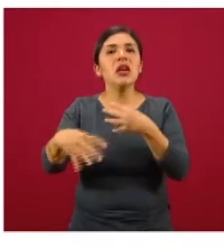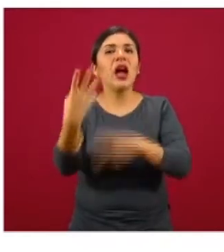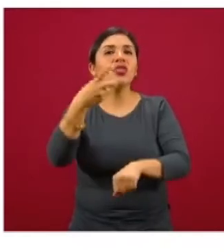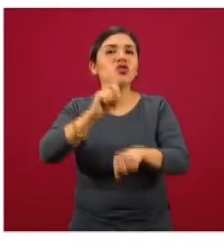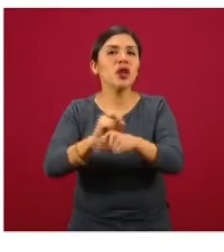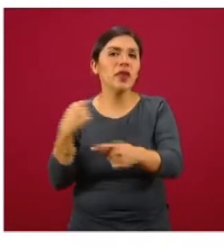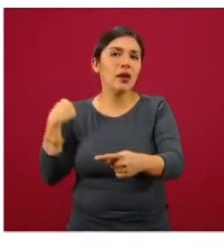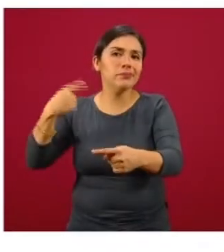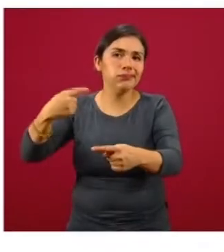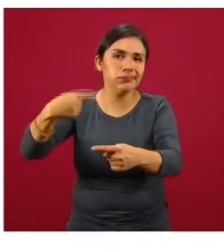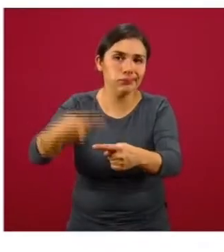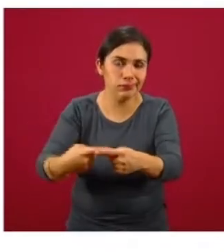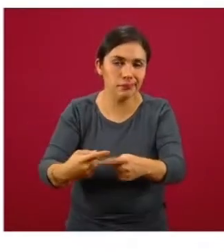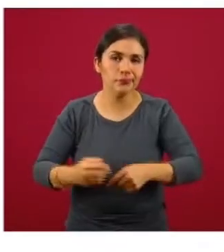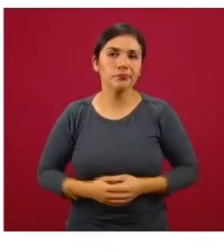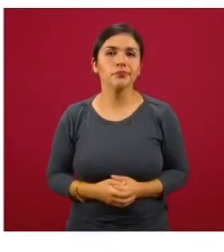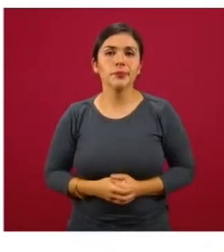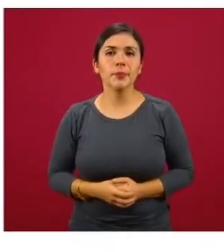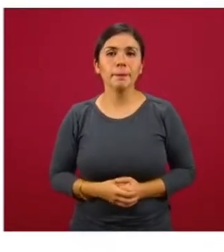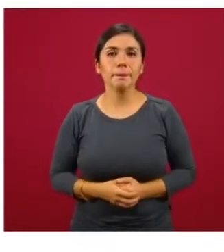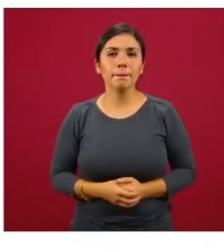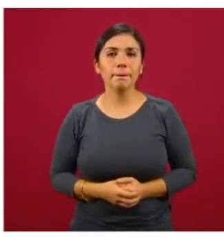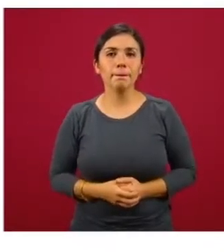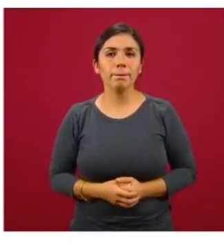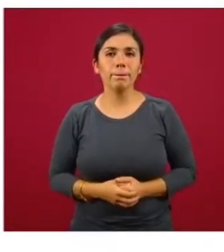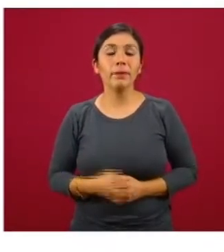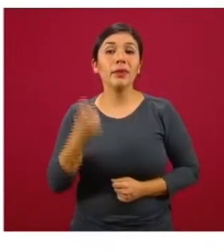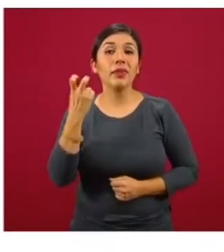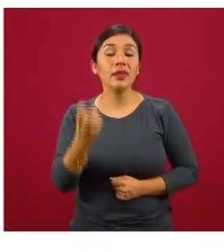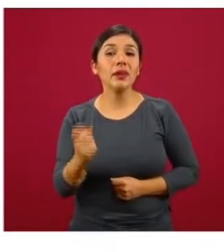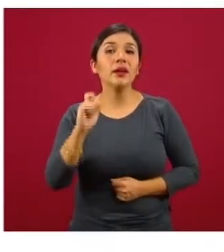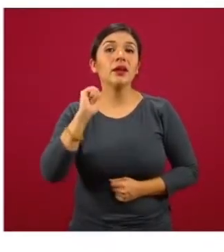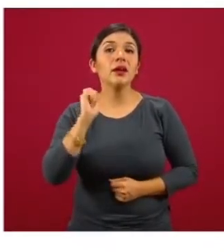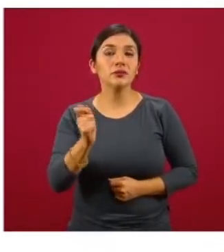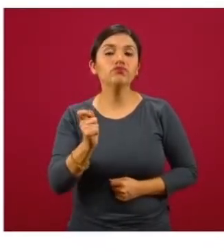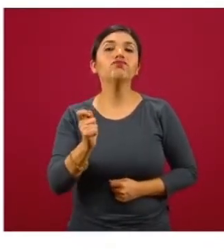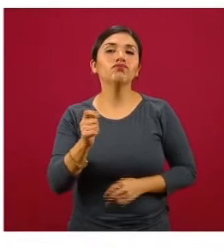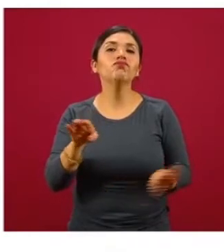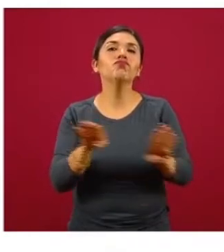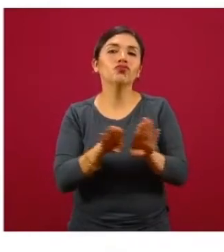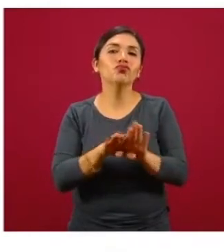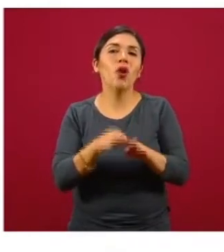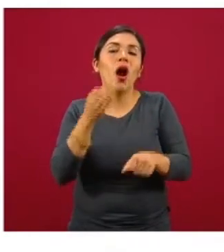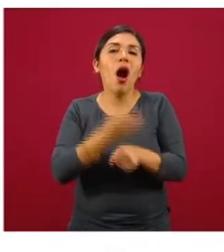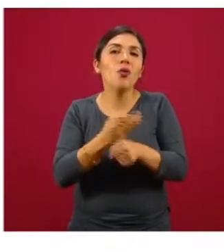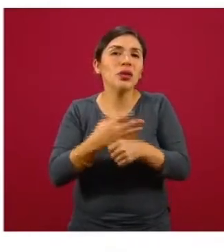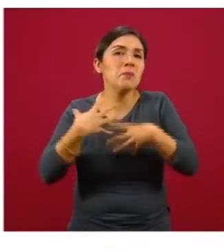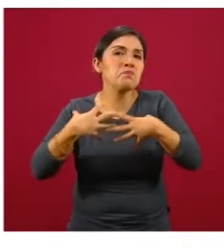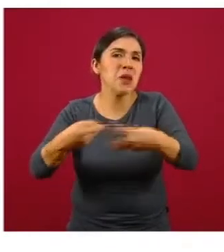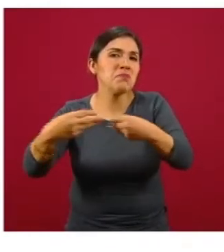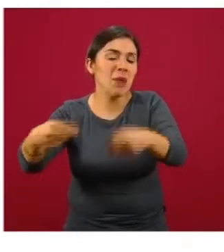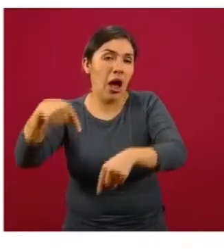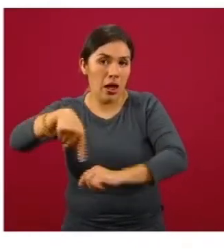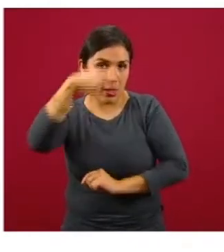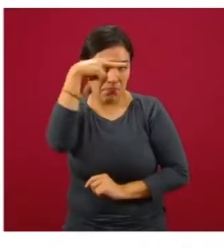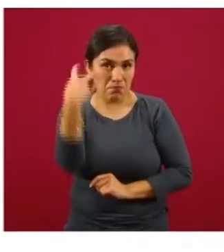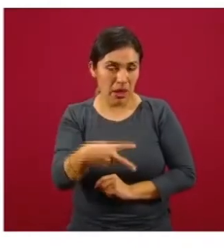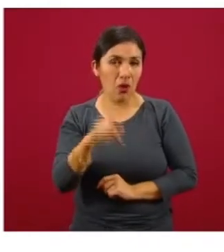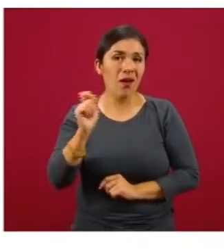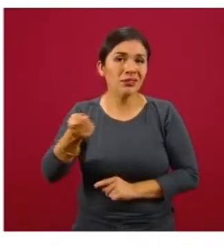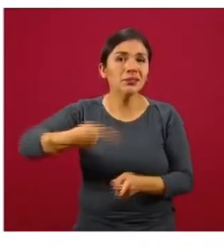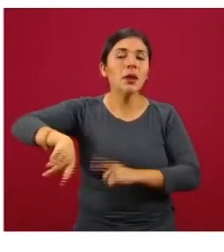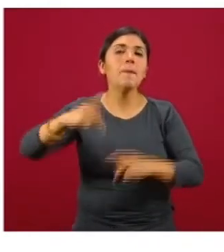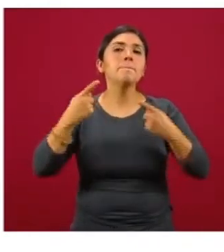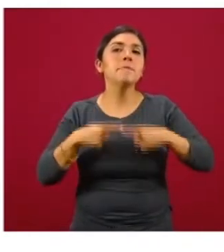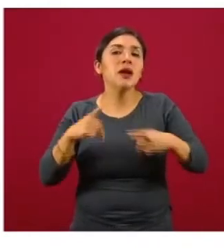y síntomas en los últimos 14 días, por lo tanto componen el motor de la epidemia en México y son las personas